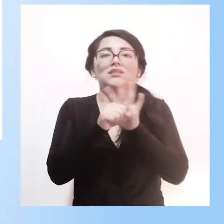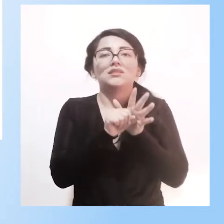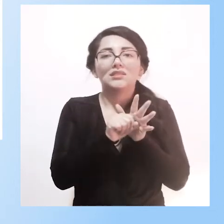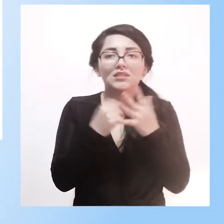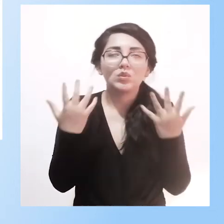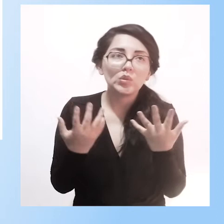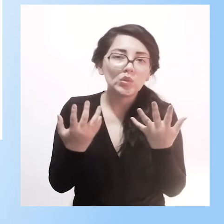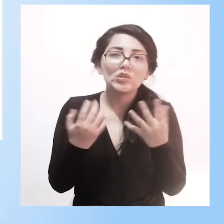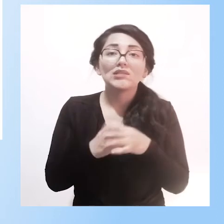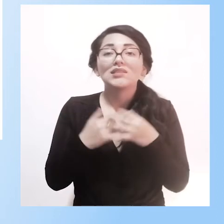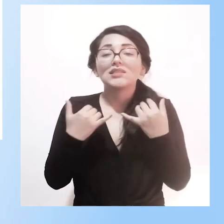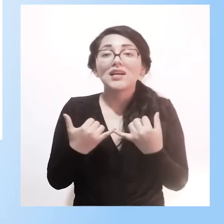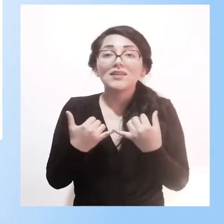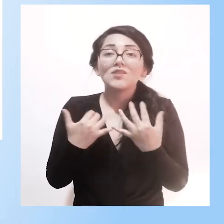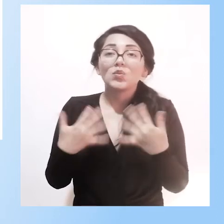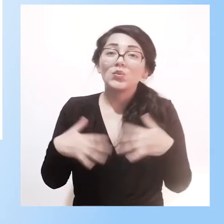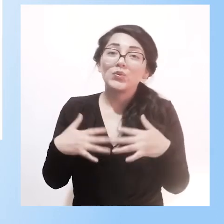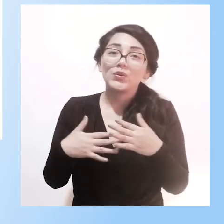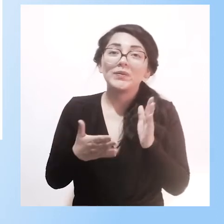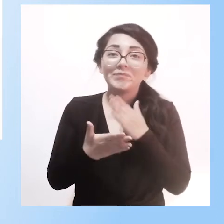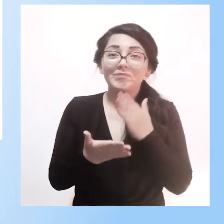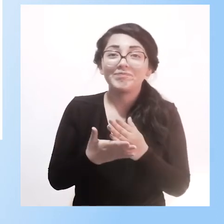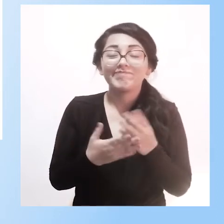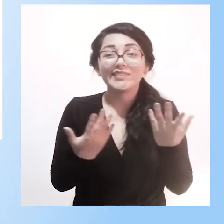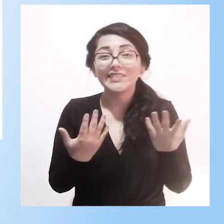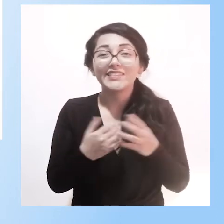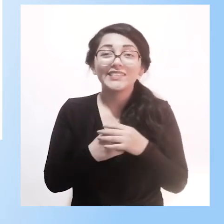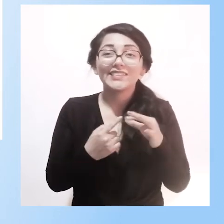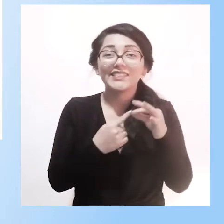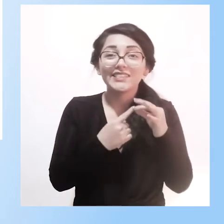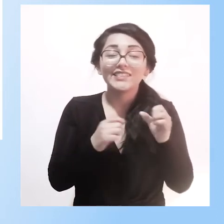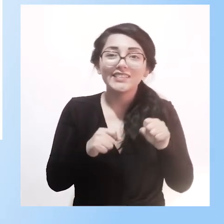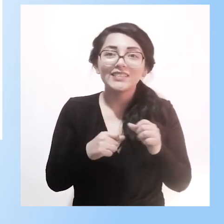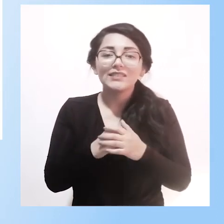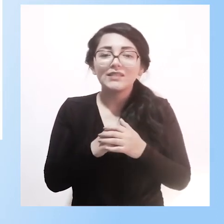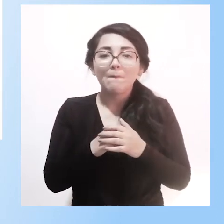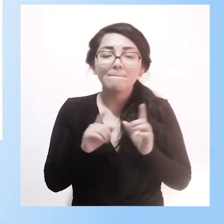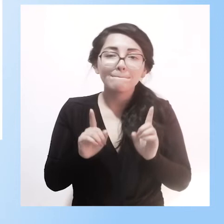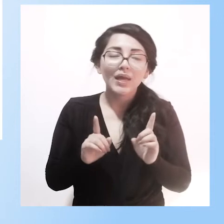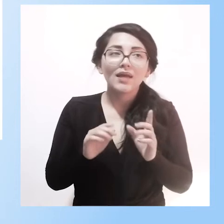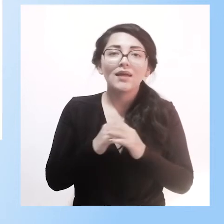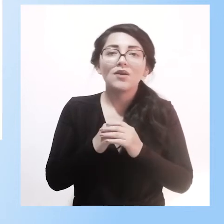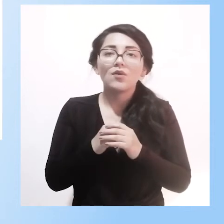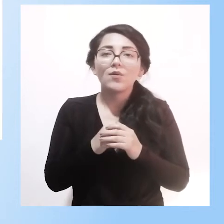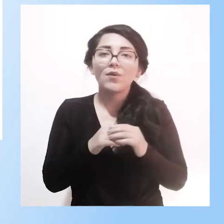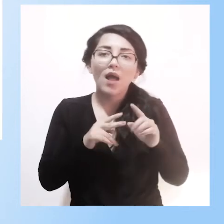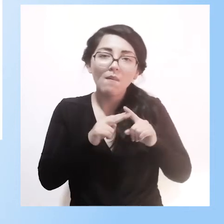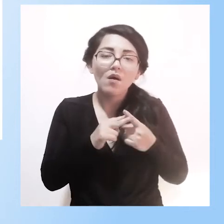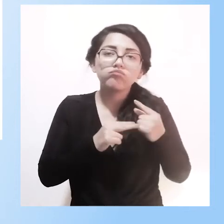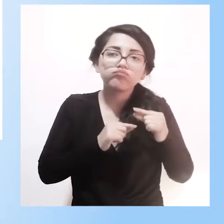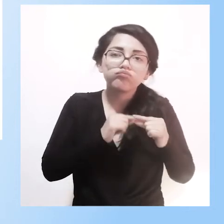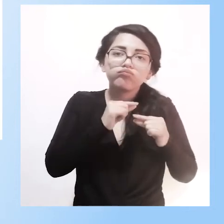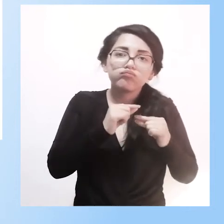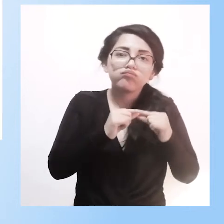situación muy especial de empezar una nueva manera